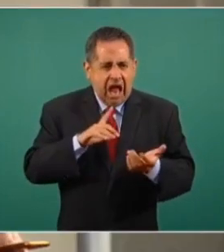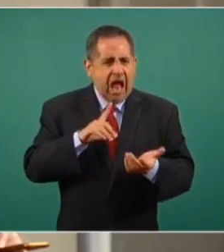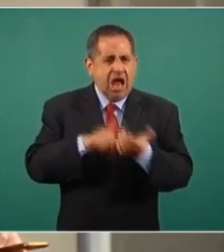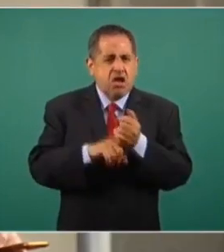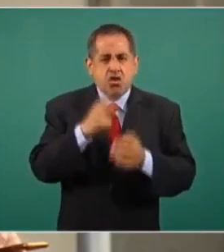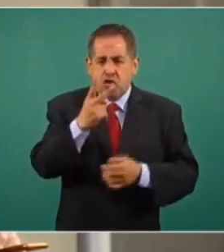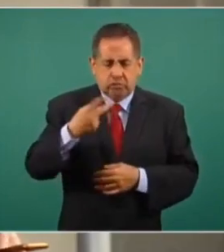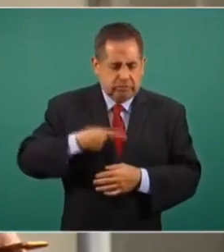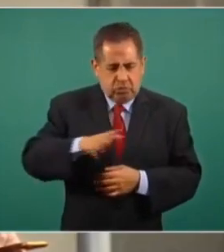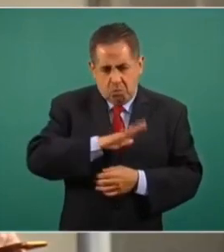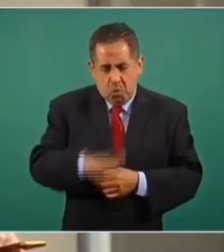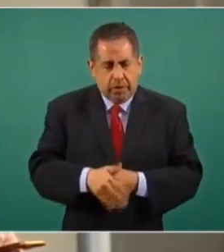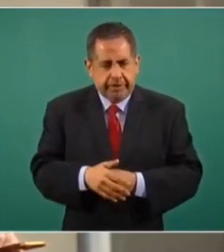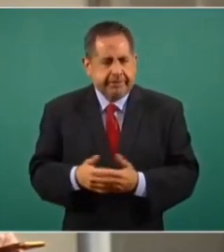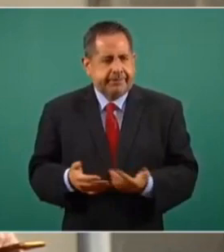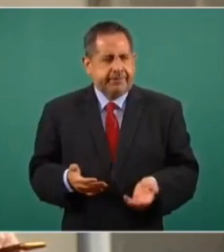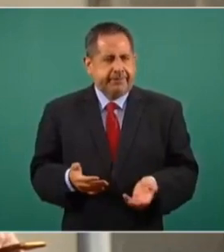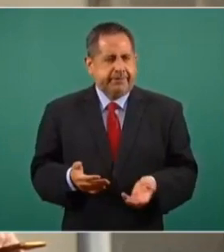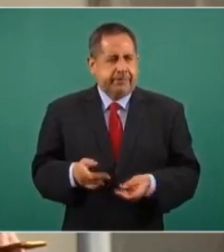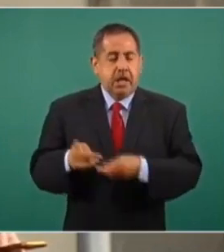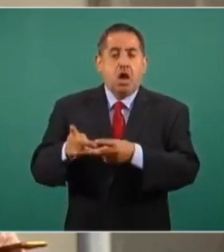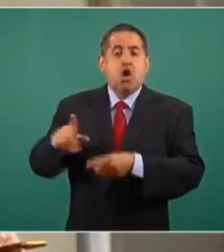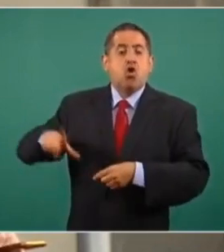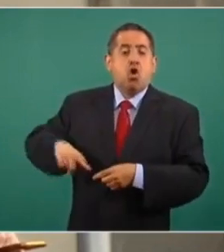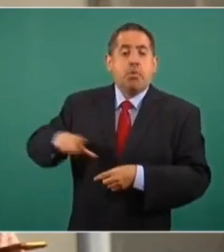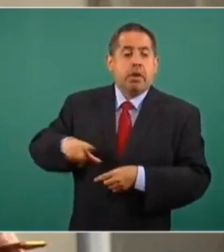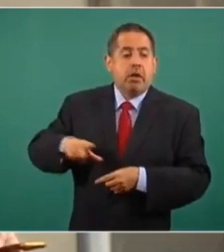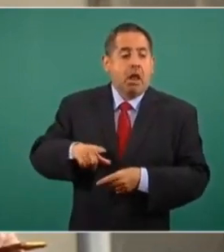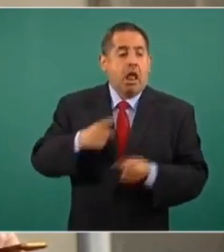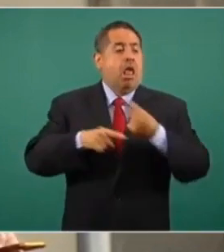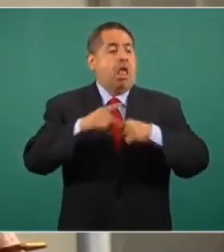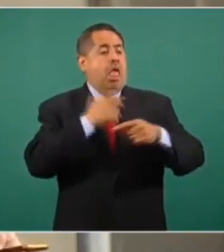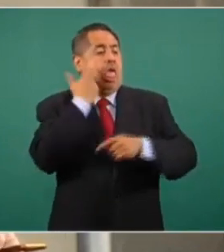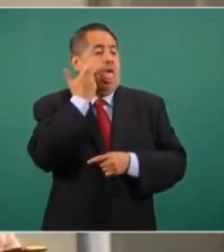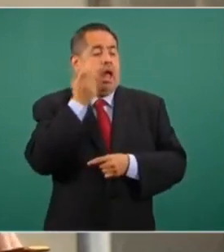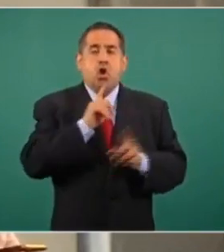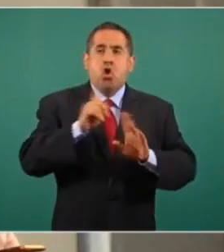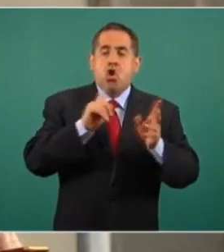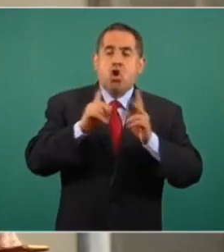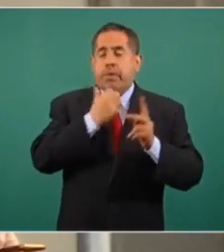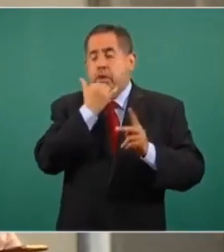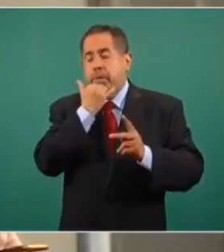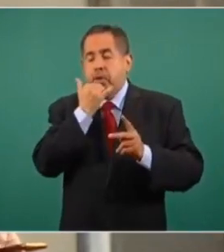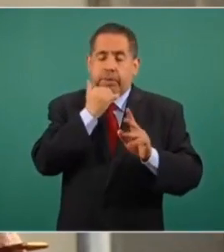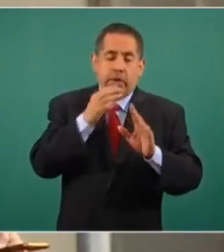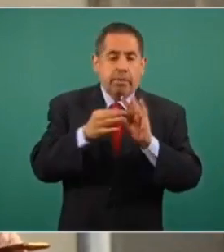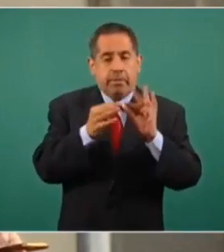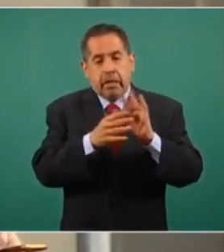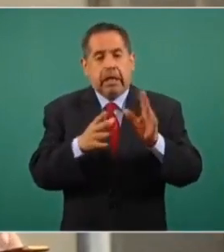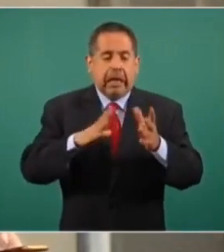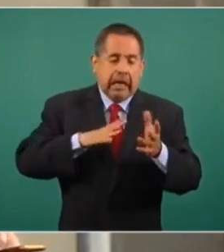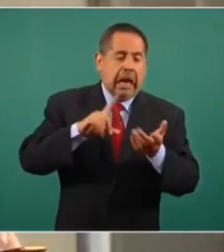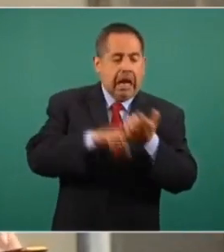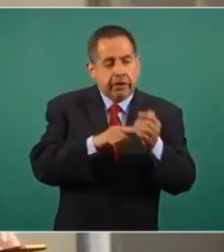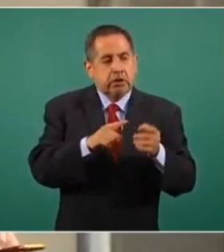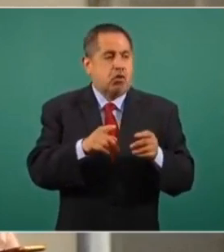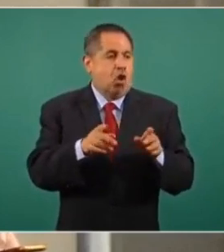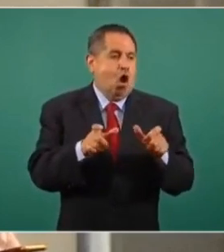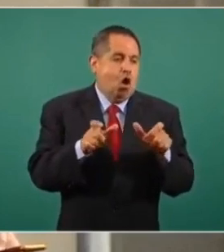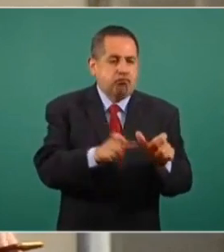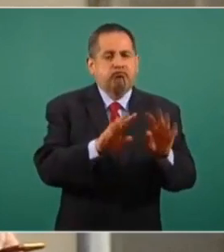decesos. Entonces, recula el estado de Oaxaca y dice, no, pues sí, estaban sitiadas,